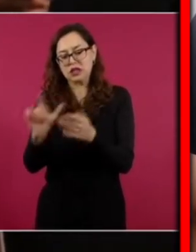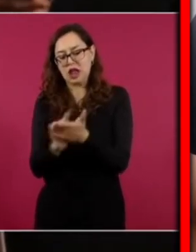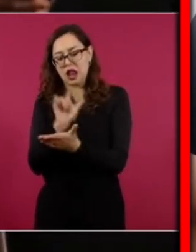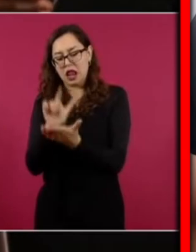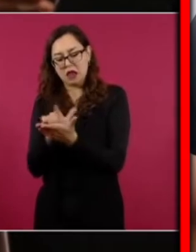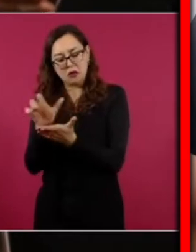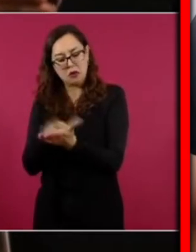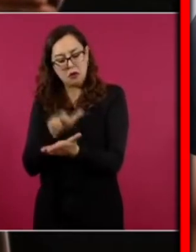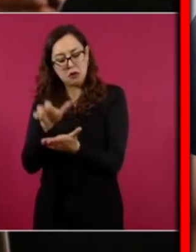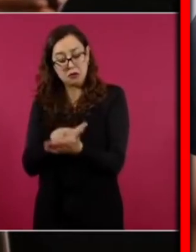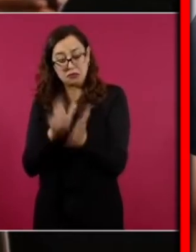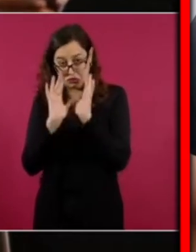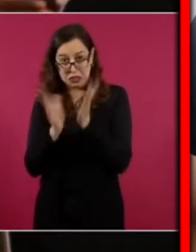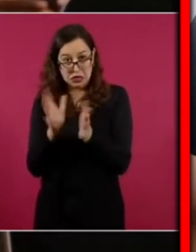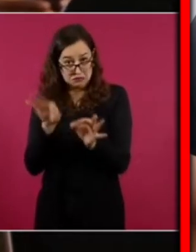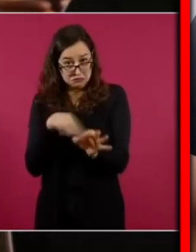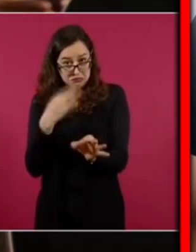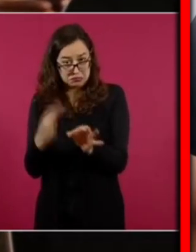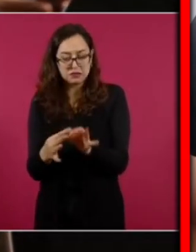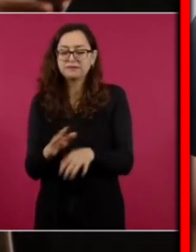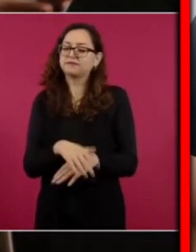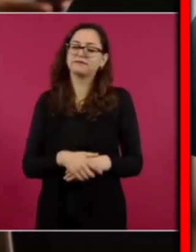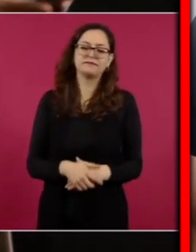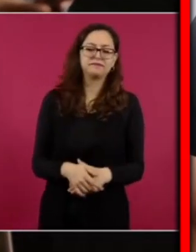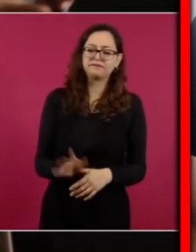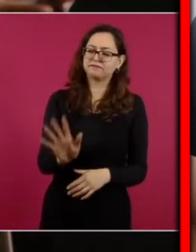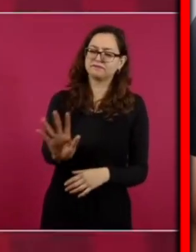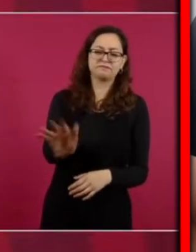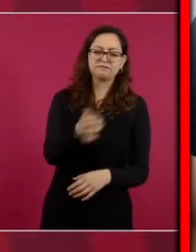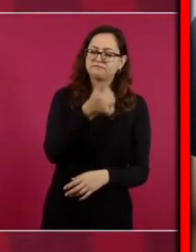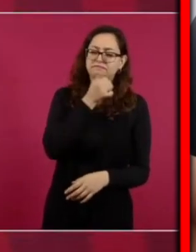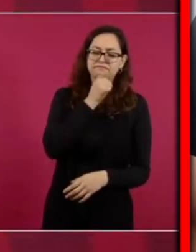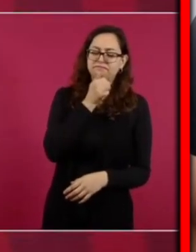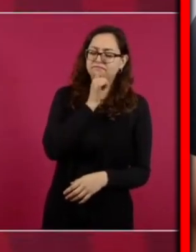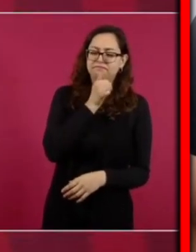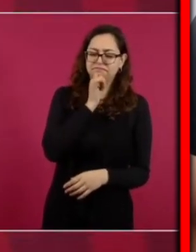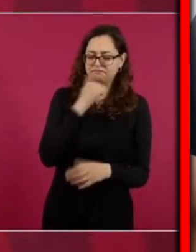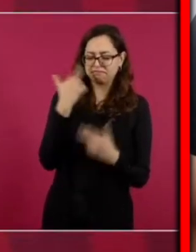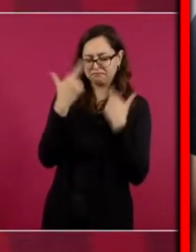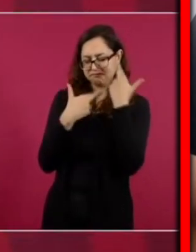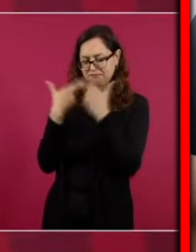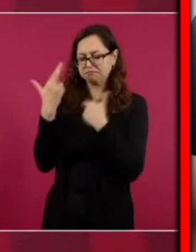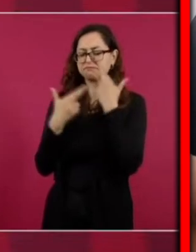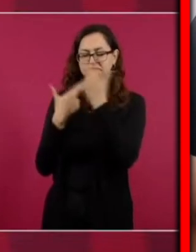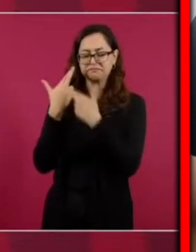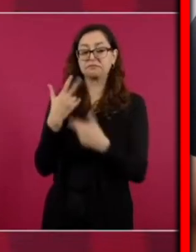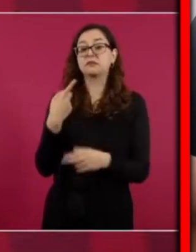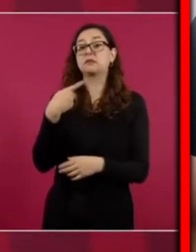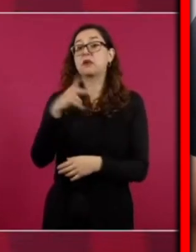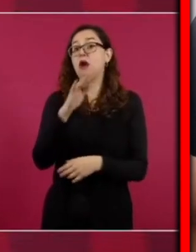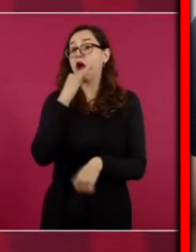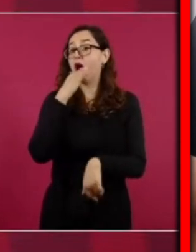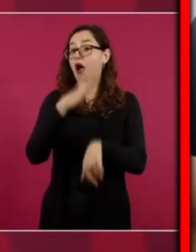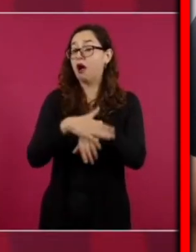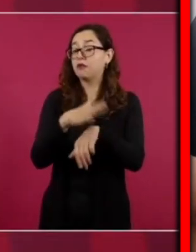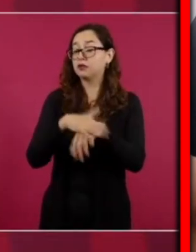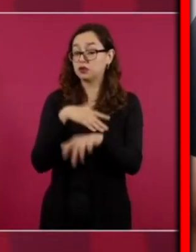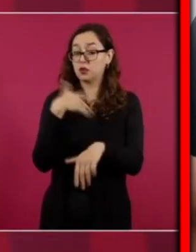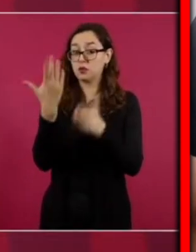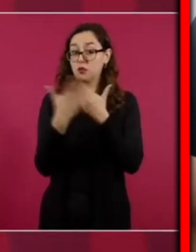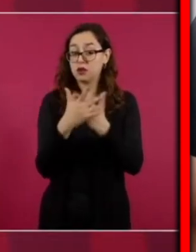La marcha no es por lo de la reforma electoral es para